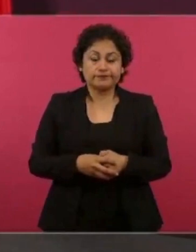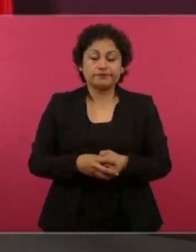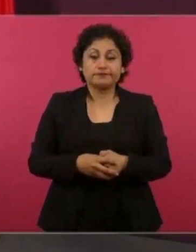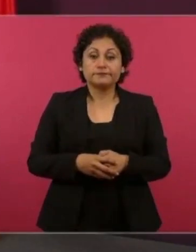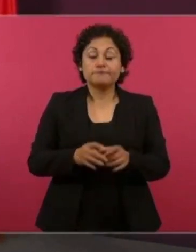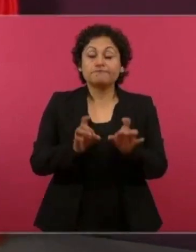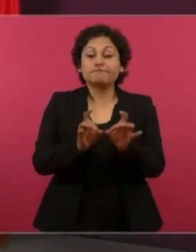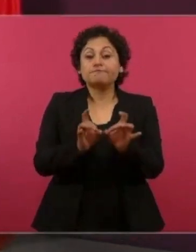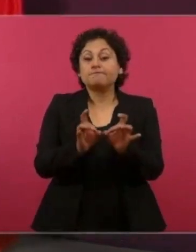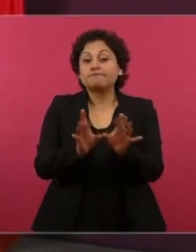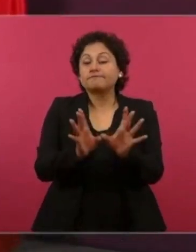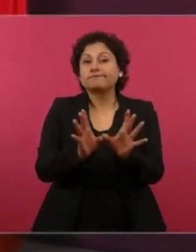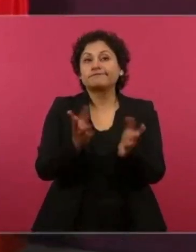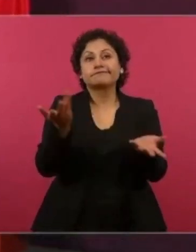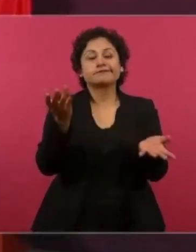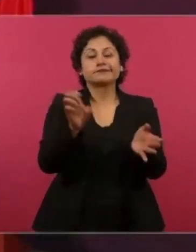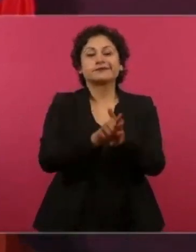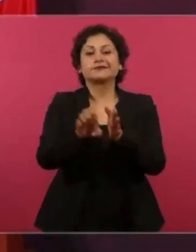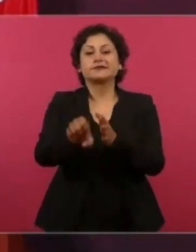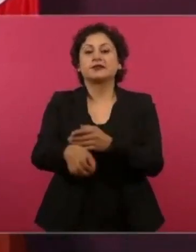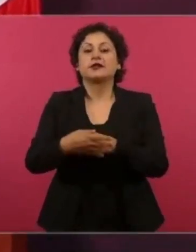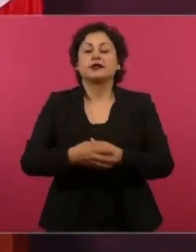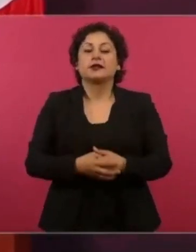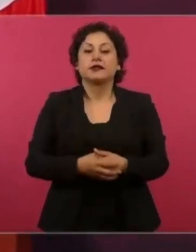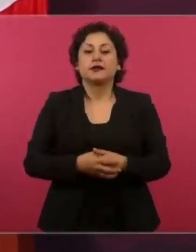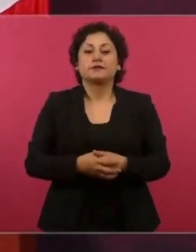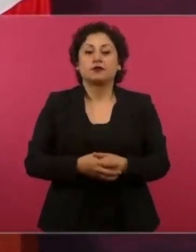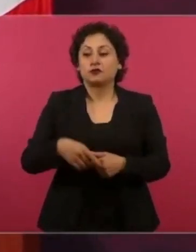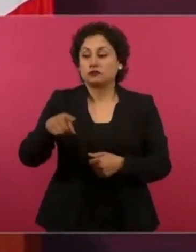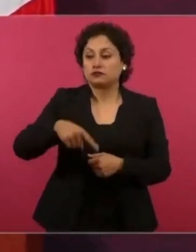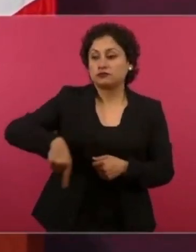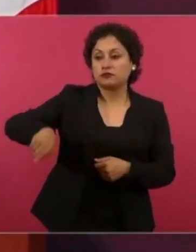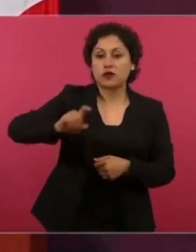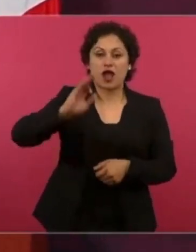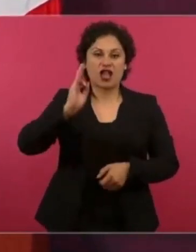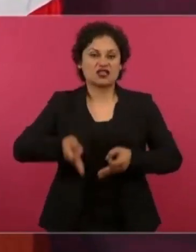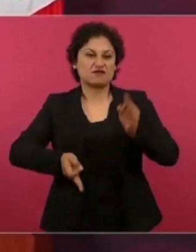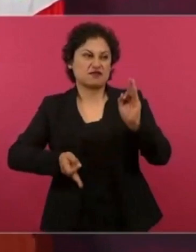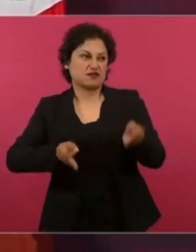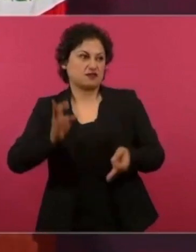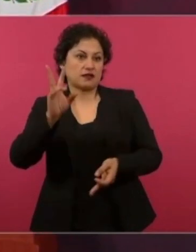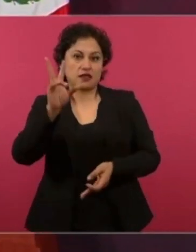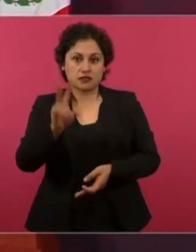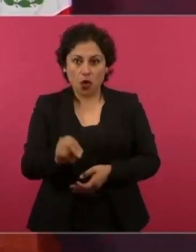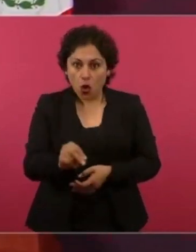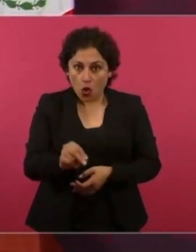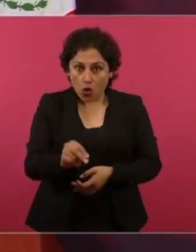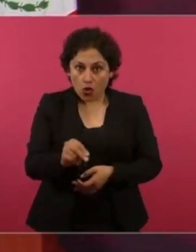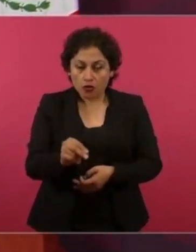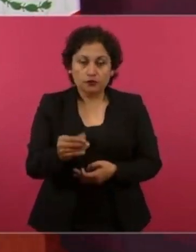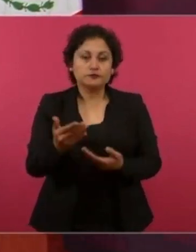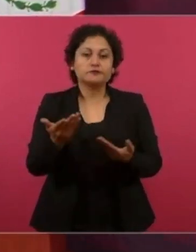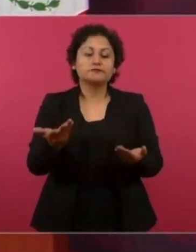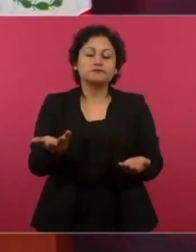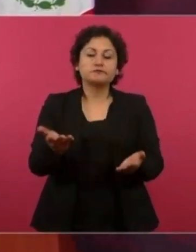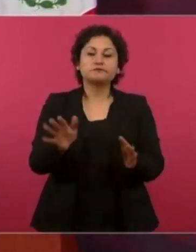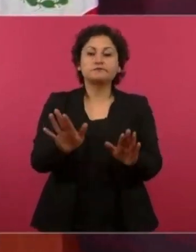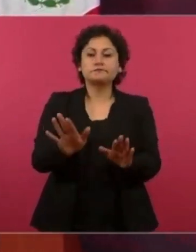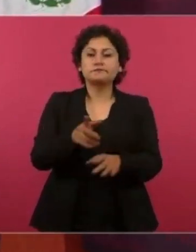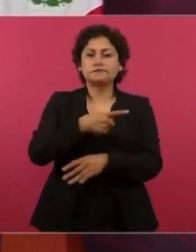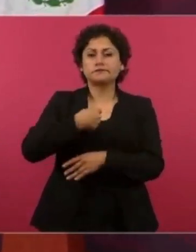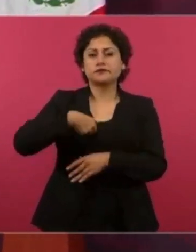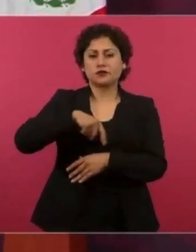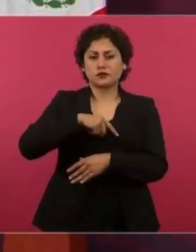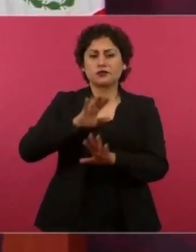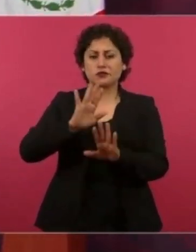Si van a oponerse, nosotros lo que vamos a hacer, ya lo